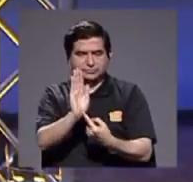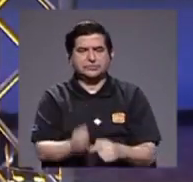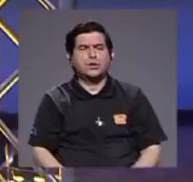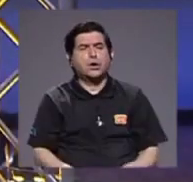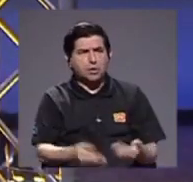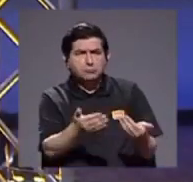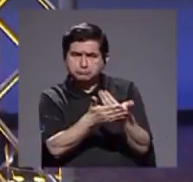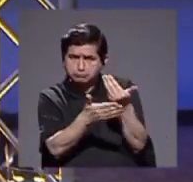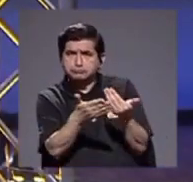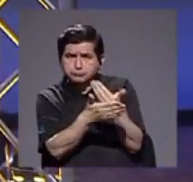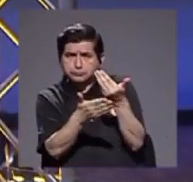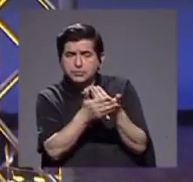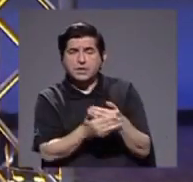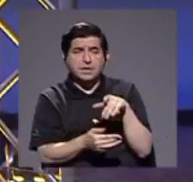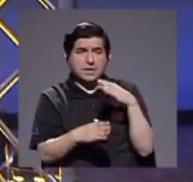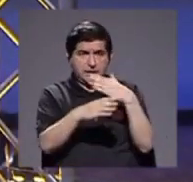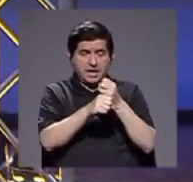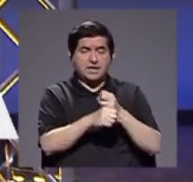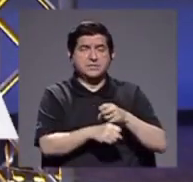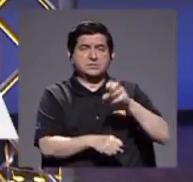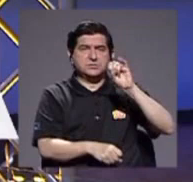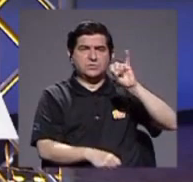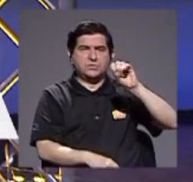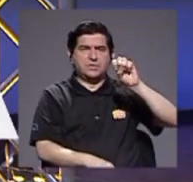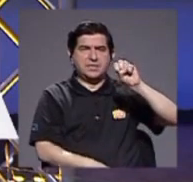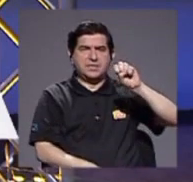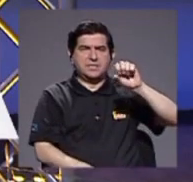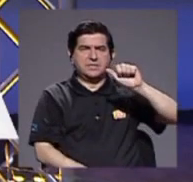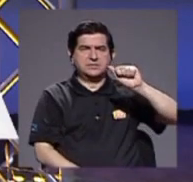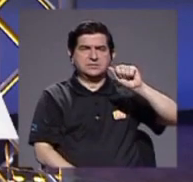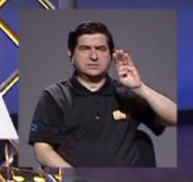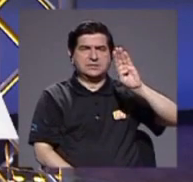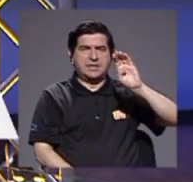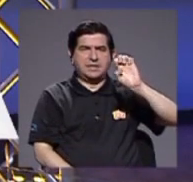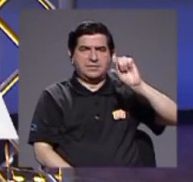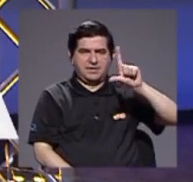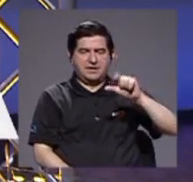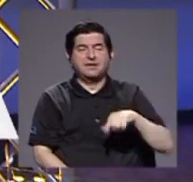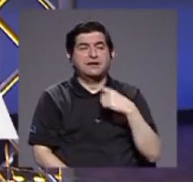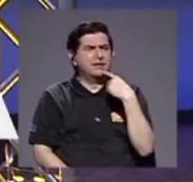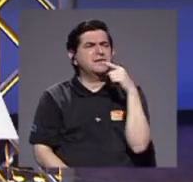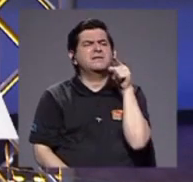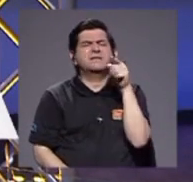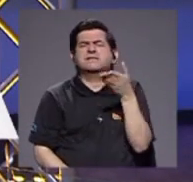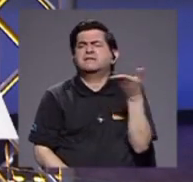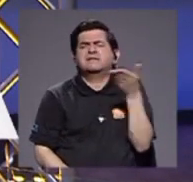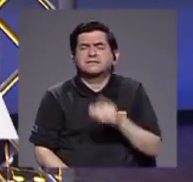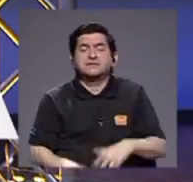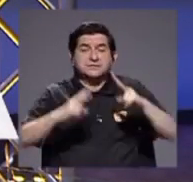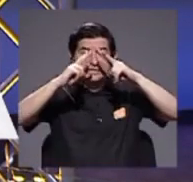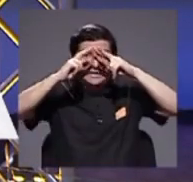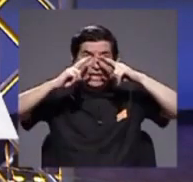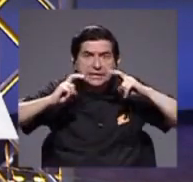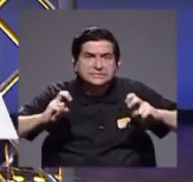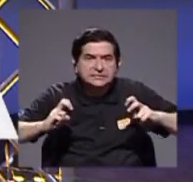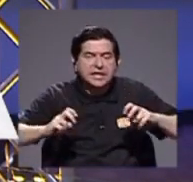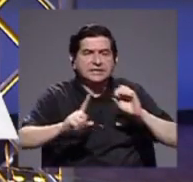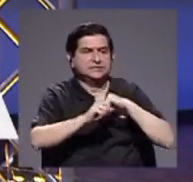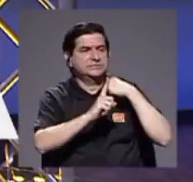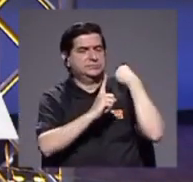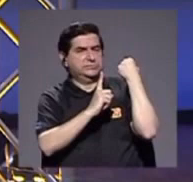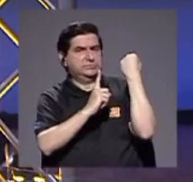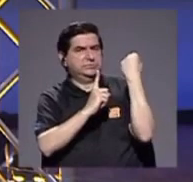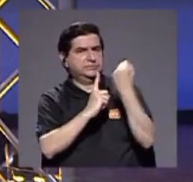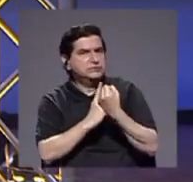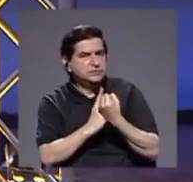recientes de doña Isabel sobre el tema y una de las cosas que hace es analizar la situación